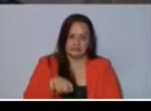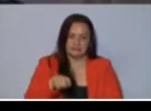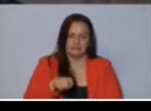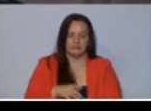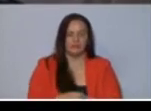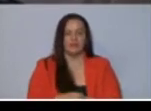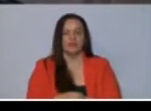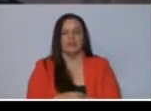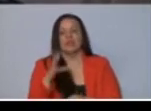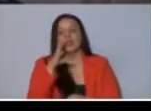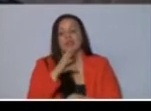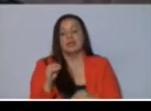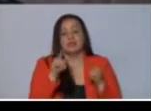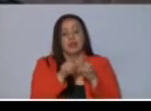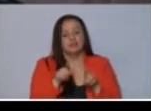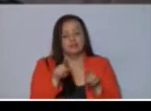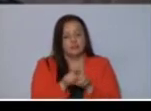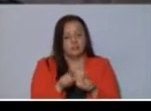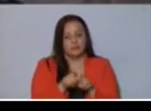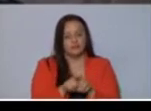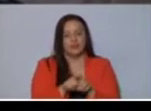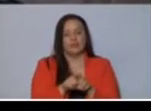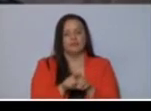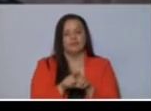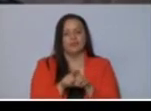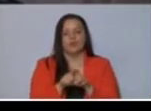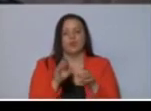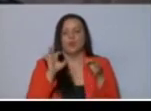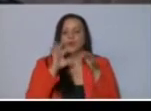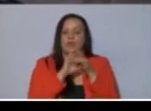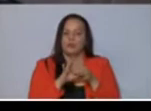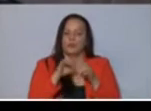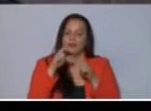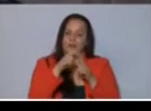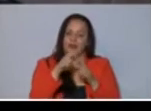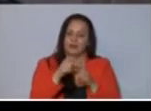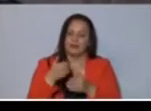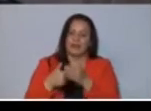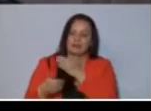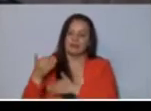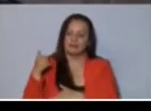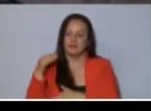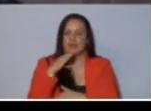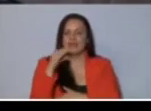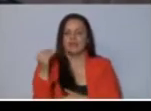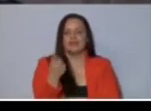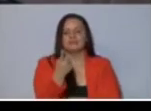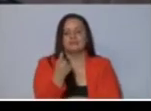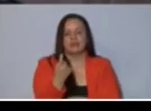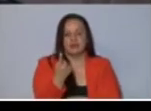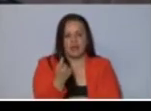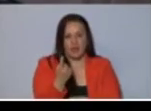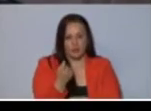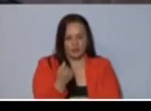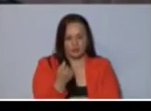haciendo eco de las palabras de quienes me han antecedido, señalar que extrañamos ciertamente